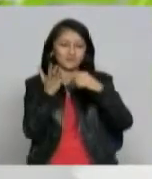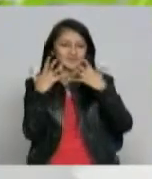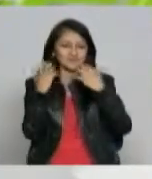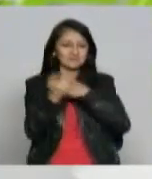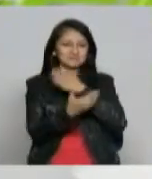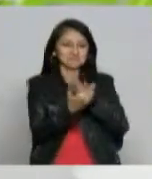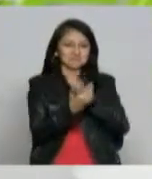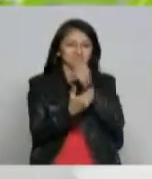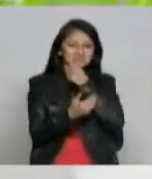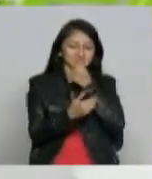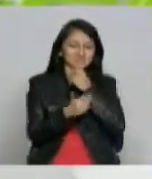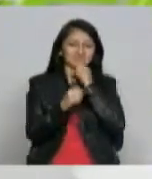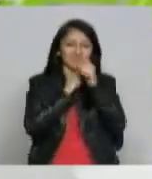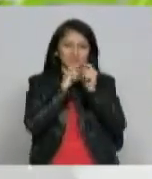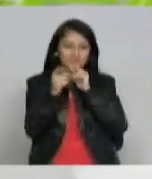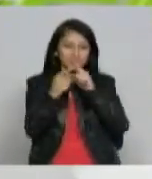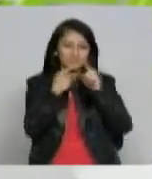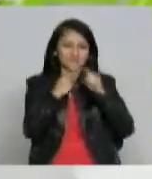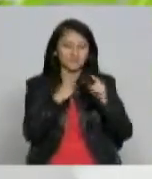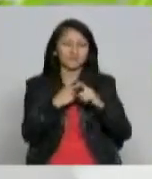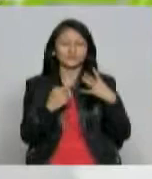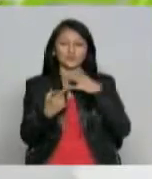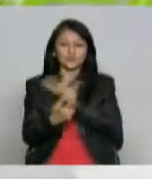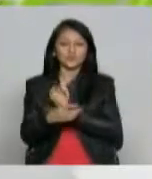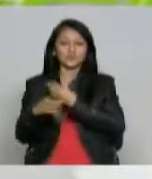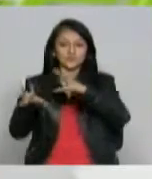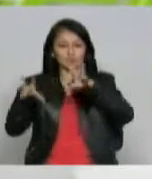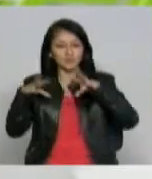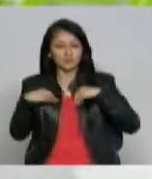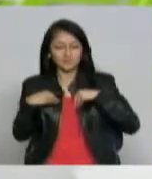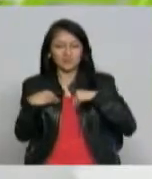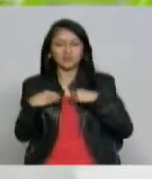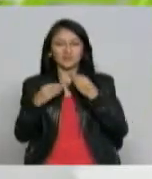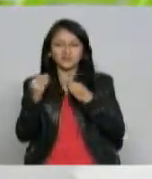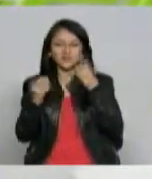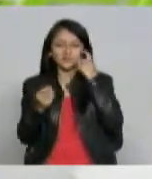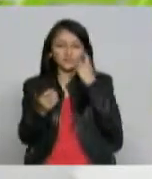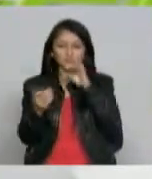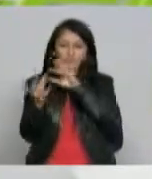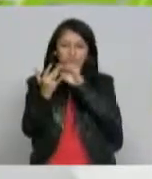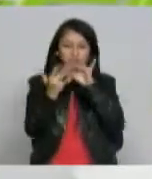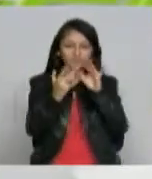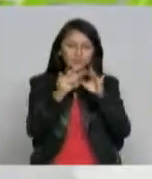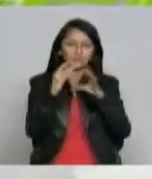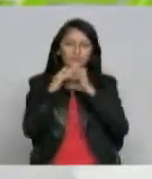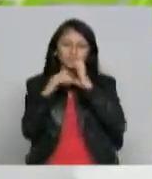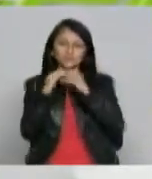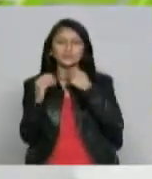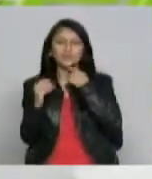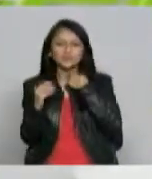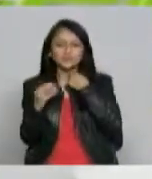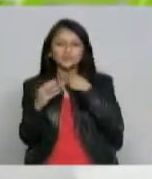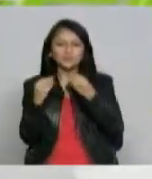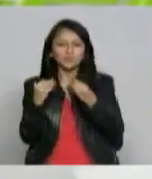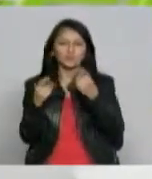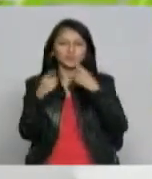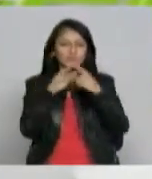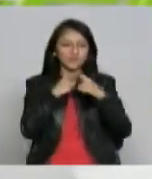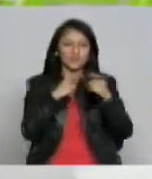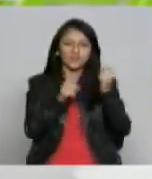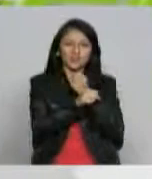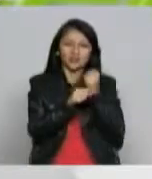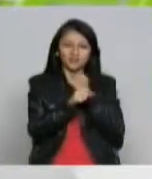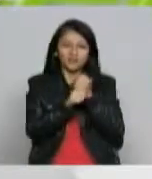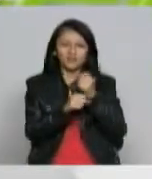canal regional Telecafé para poder contactarnos con los periodistas nosotros somos unos amantes de visitar los canales comunitarios la radio comunitaria